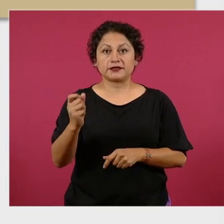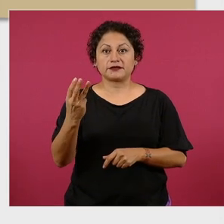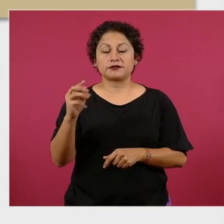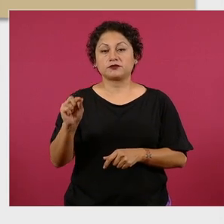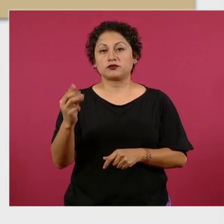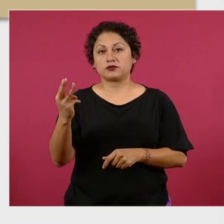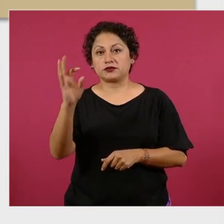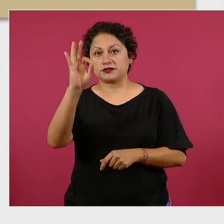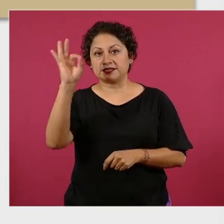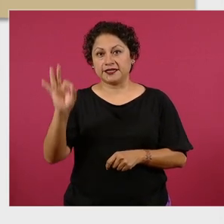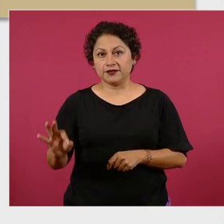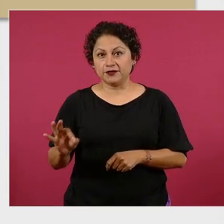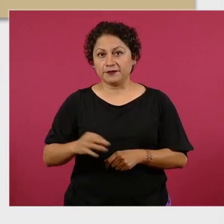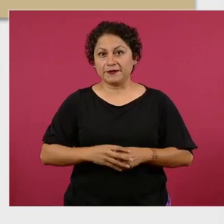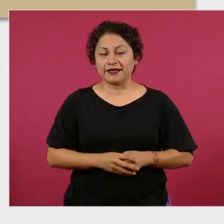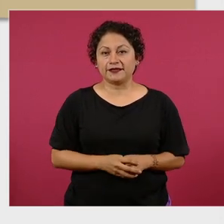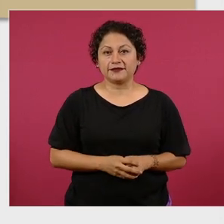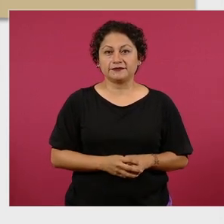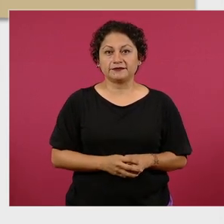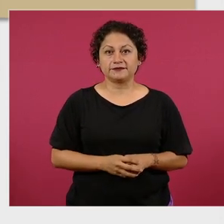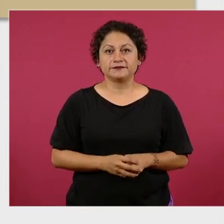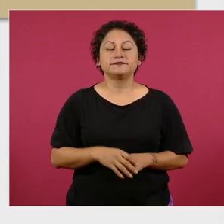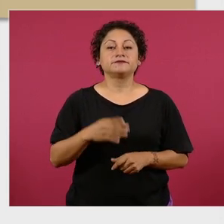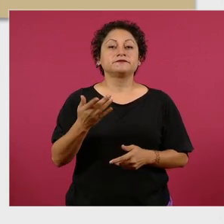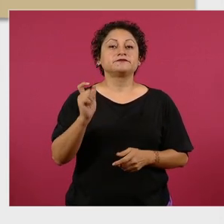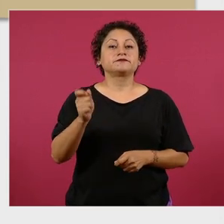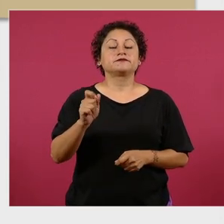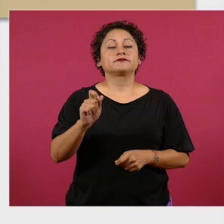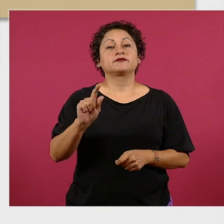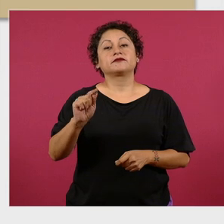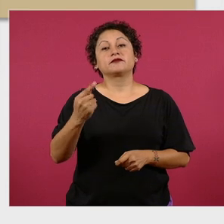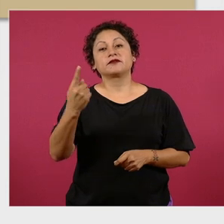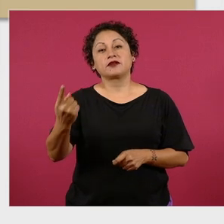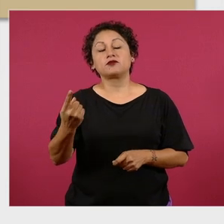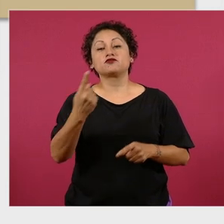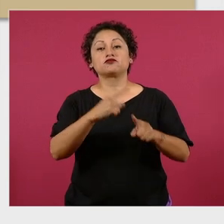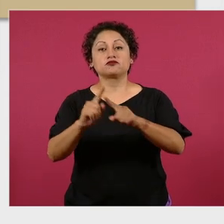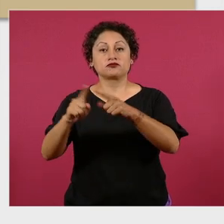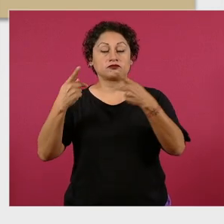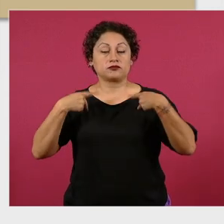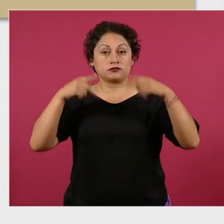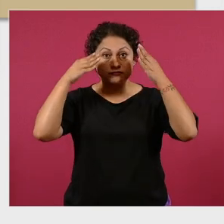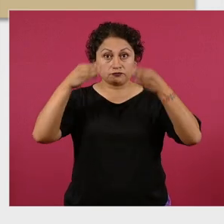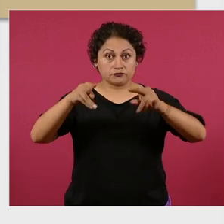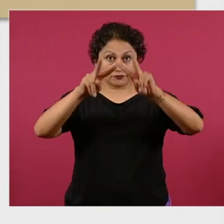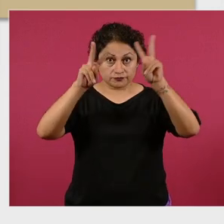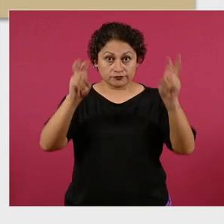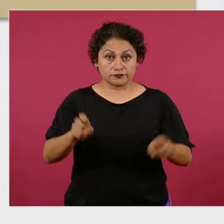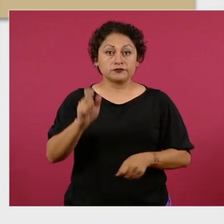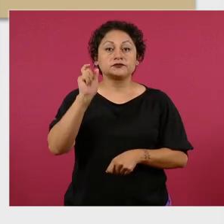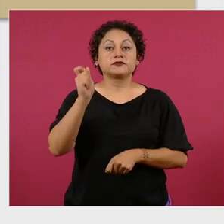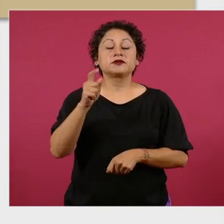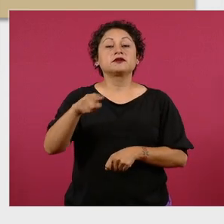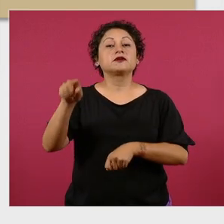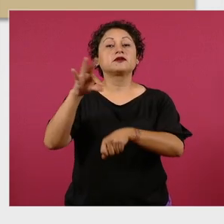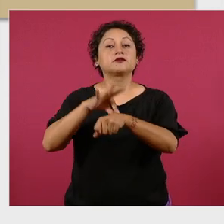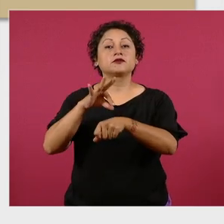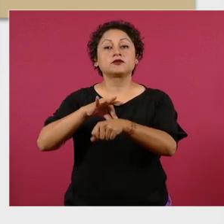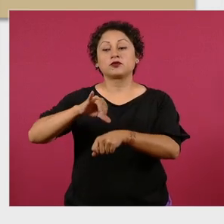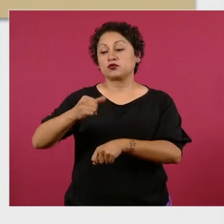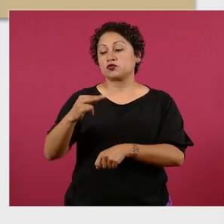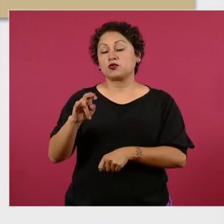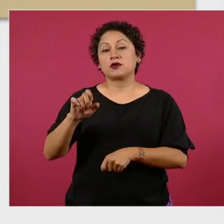por ciento. En los próximos días se incorporan 171 especialistas más. Destaca también el caso del doctor Joel Torres,